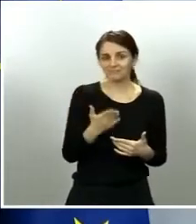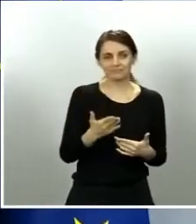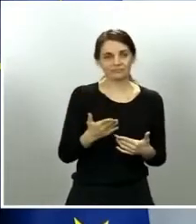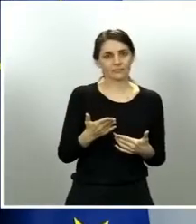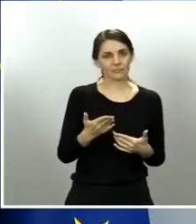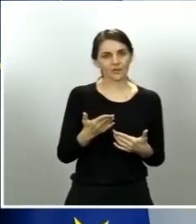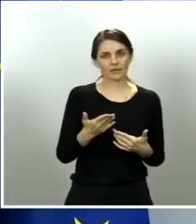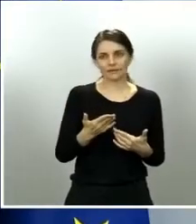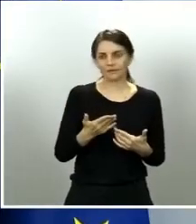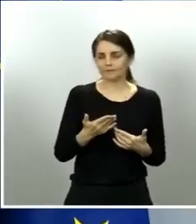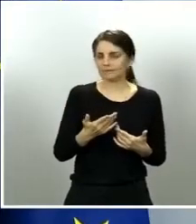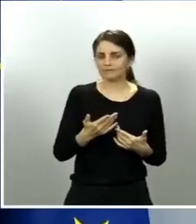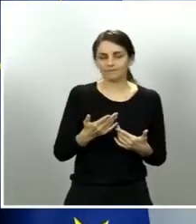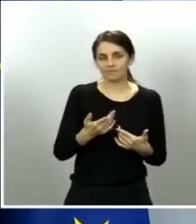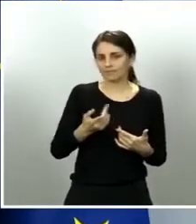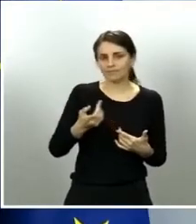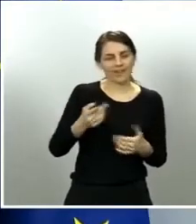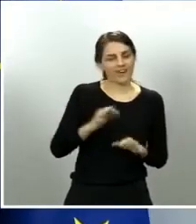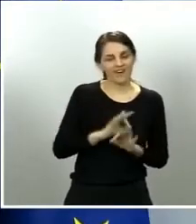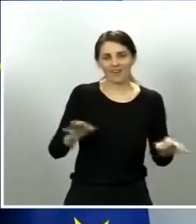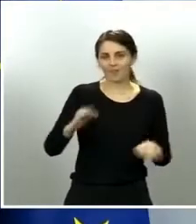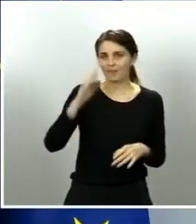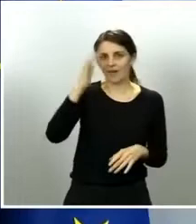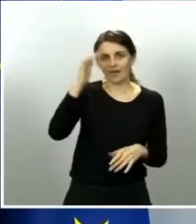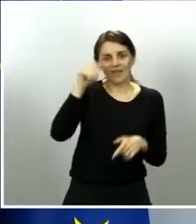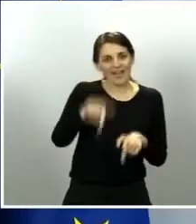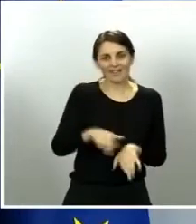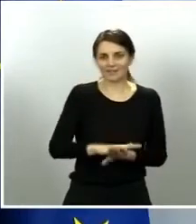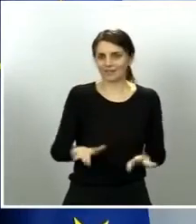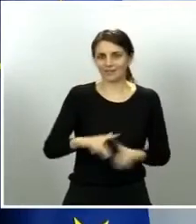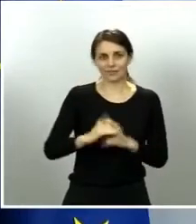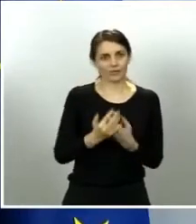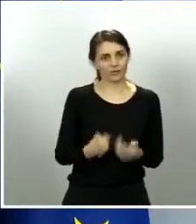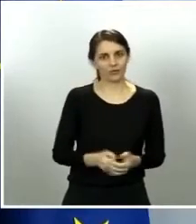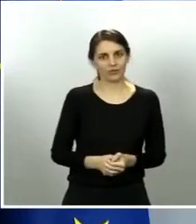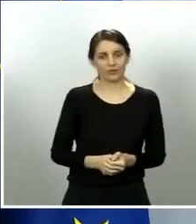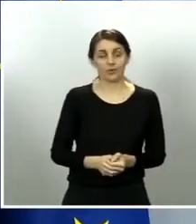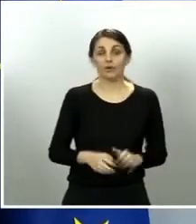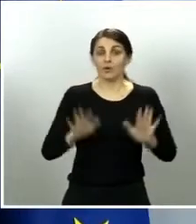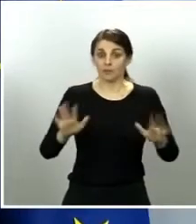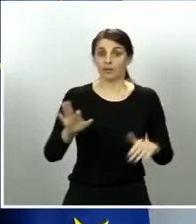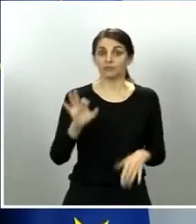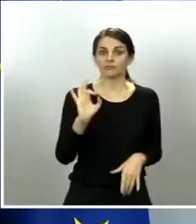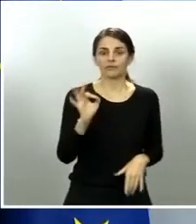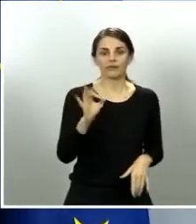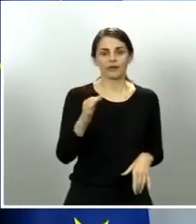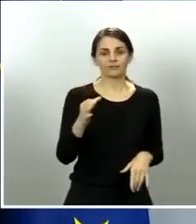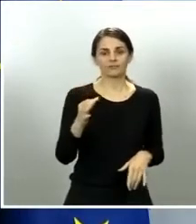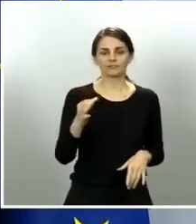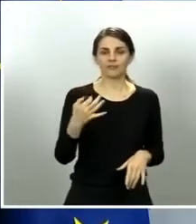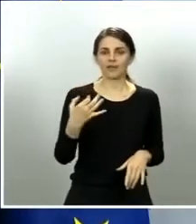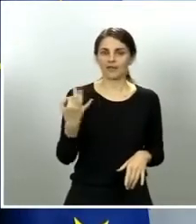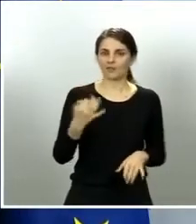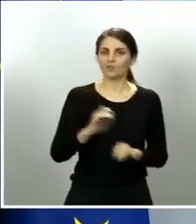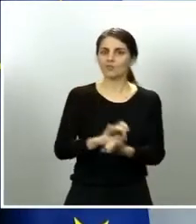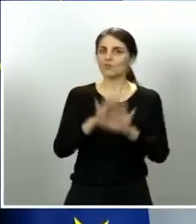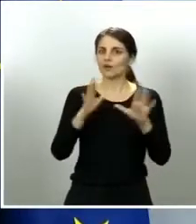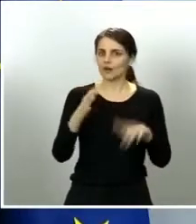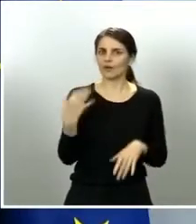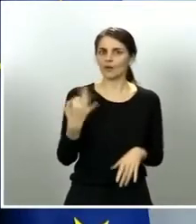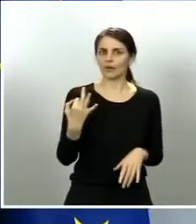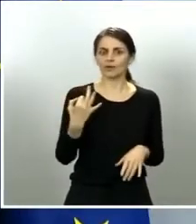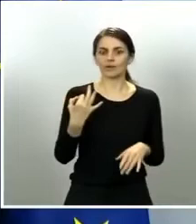imaginado ni mucho menos. Pero no debemos engañarnos, también es cierto. Va a ser una etapa difícil